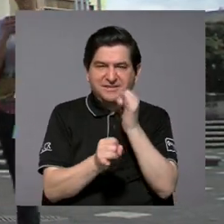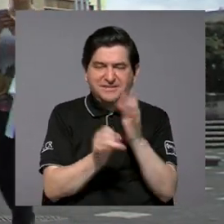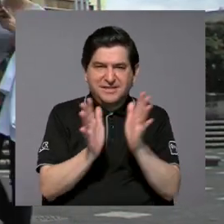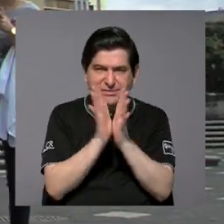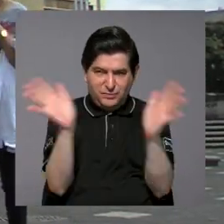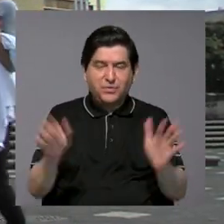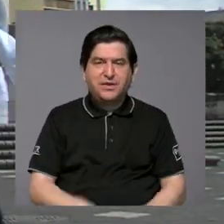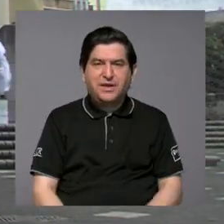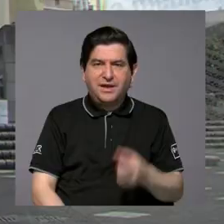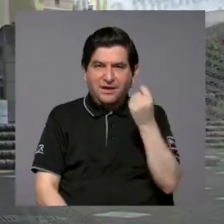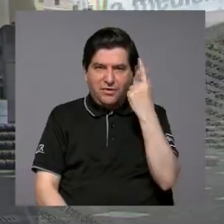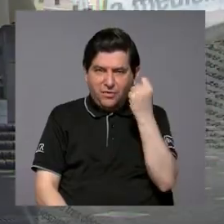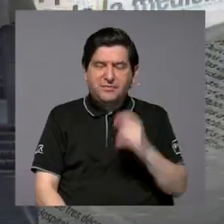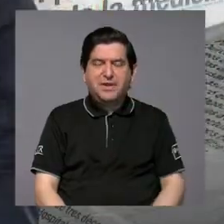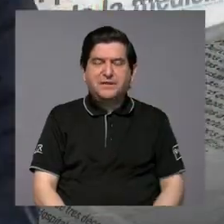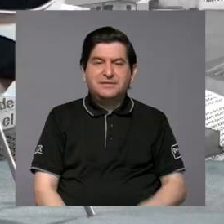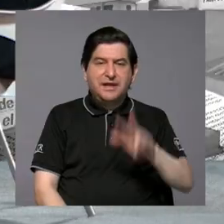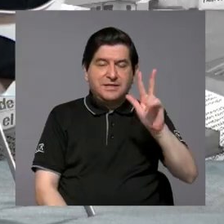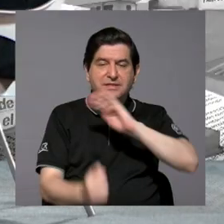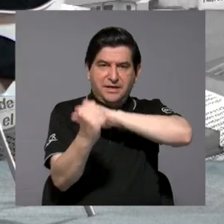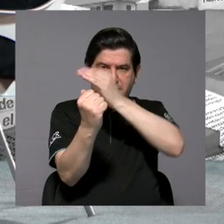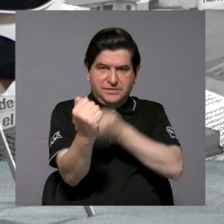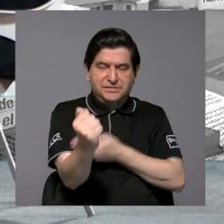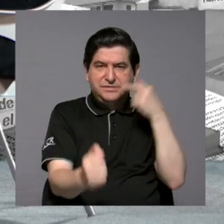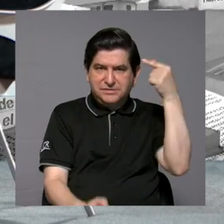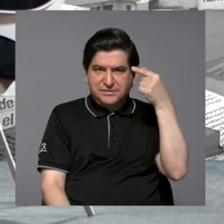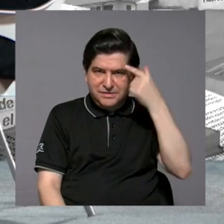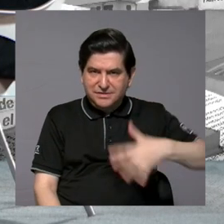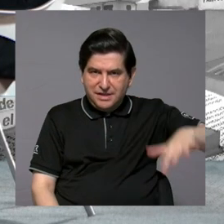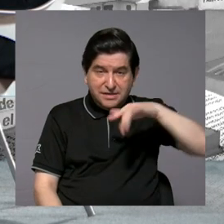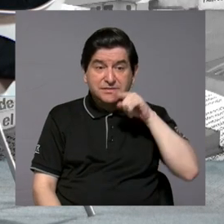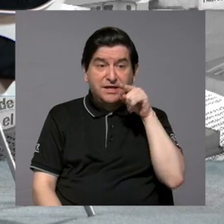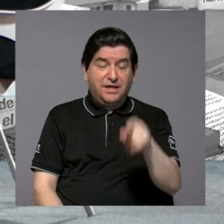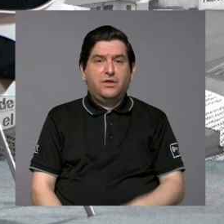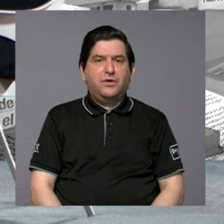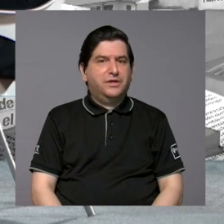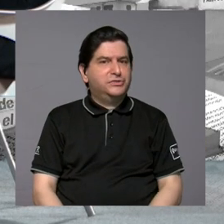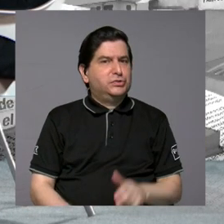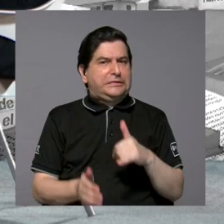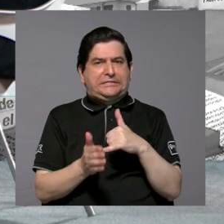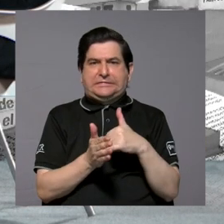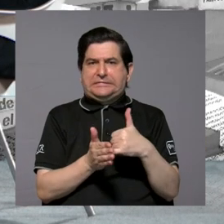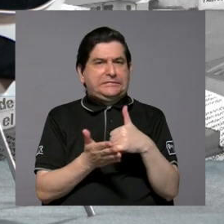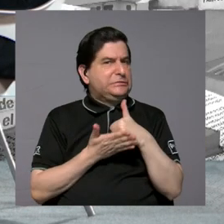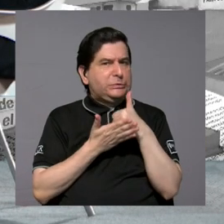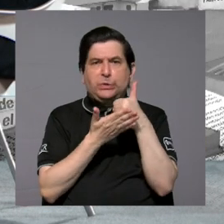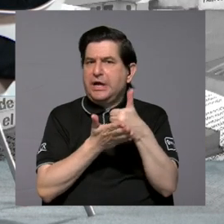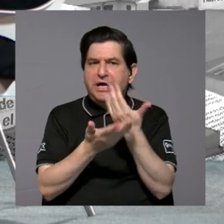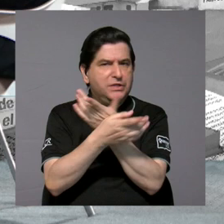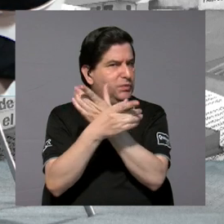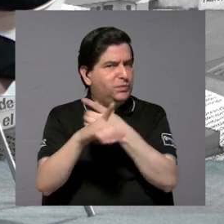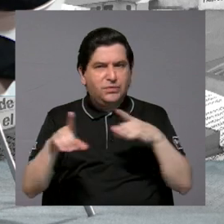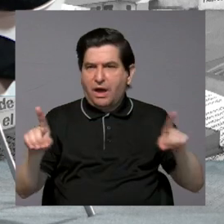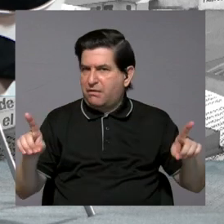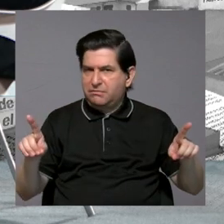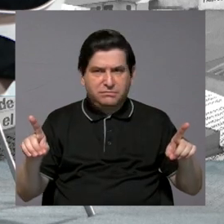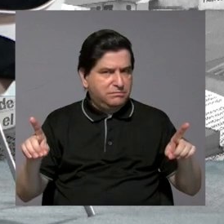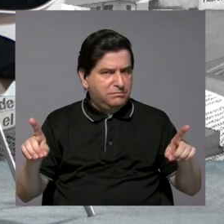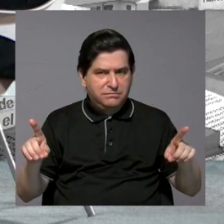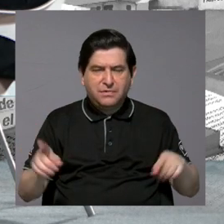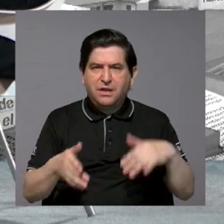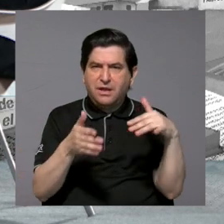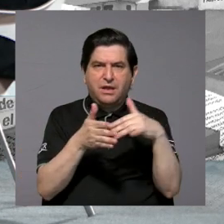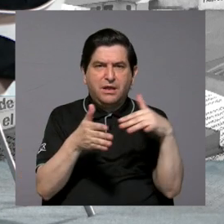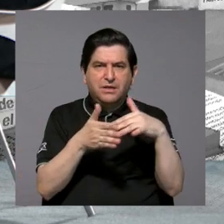pública, entiéndase los tres poderes del Estado, efectivamente eso le hace un flaco favor a nuestra democracia. En el